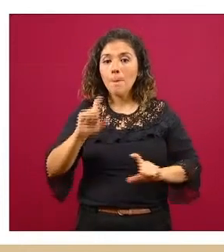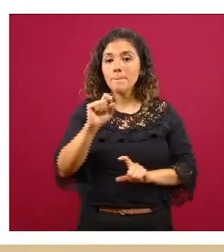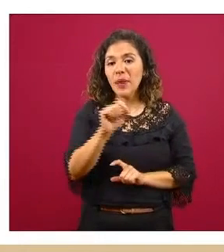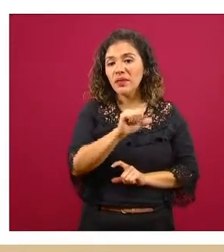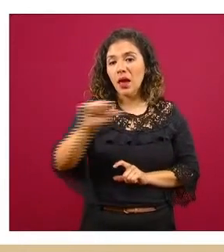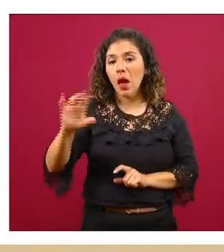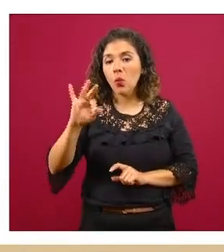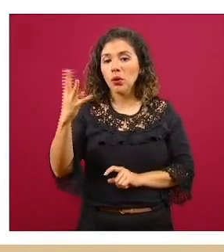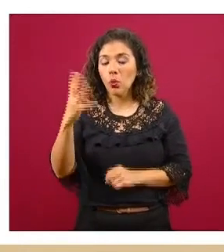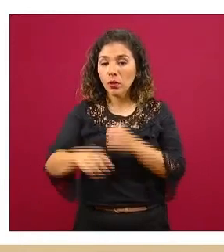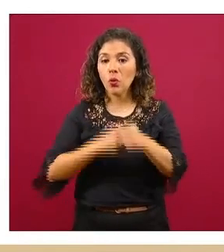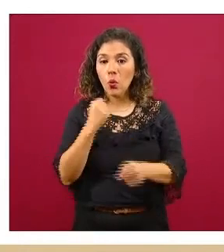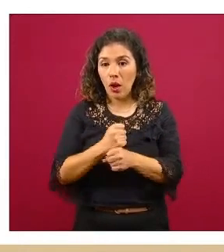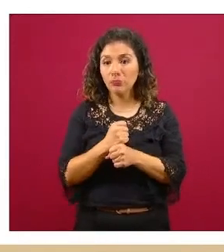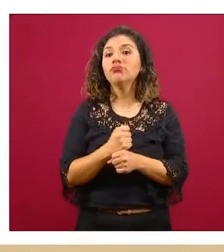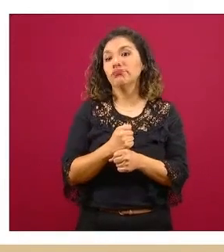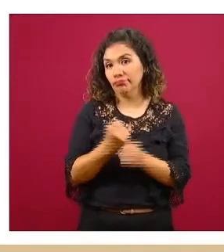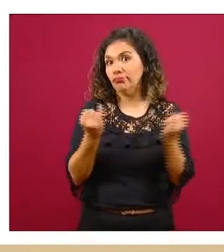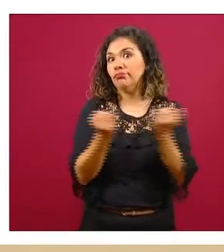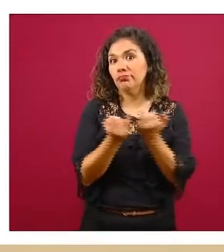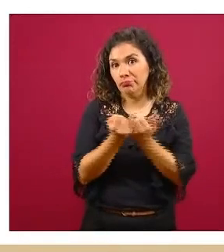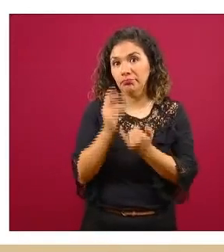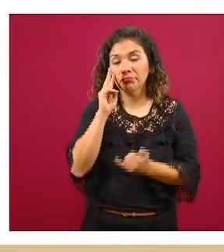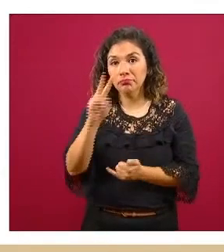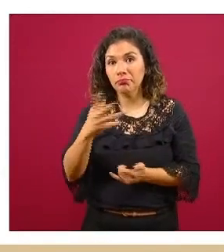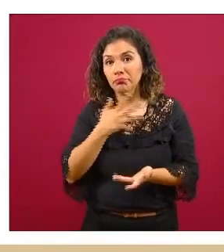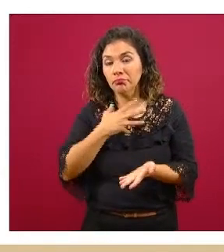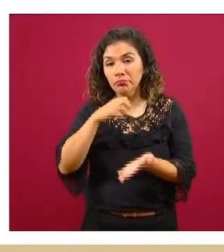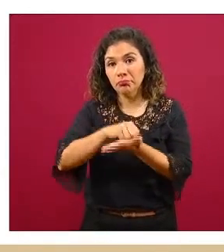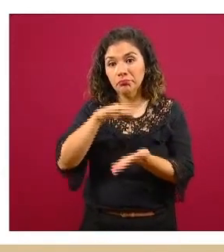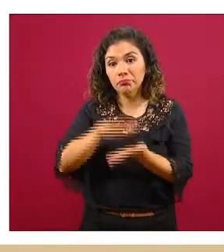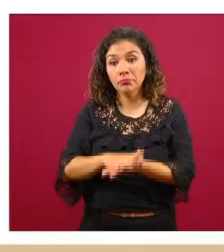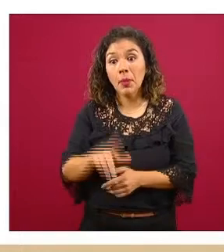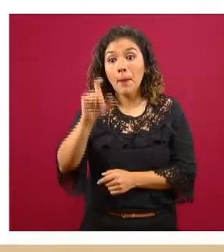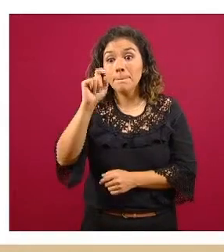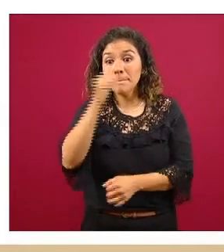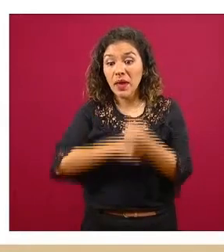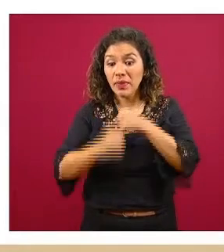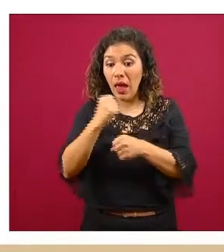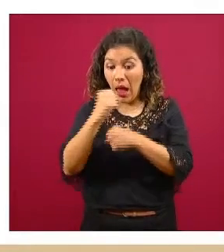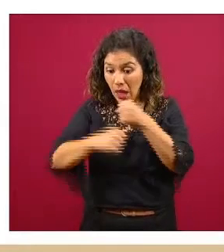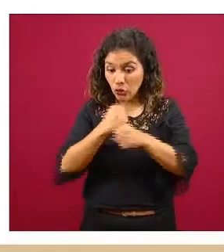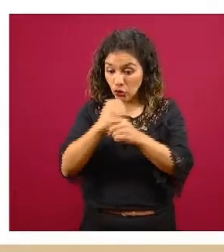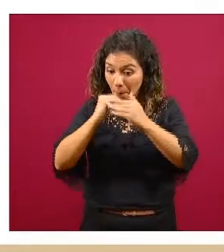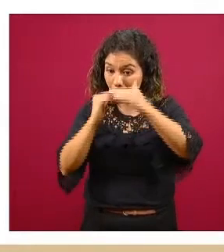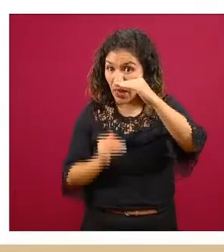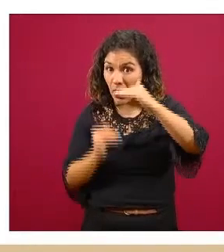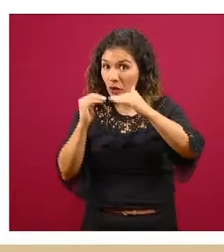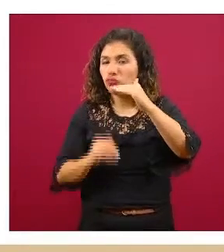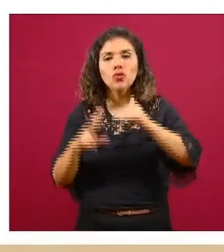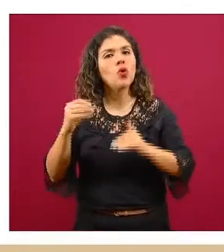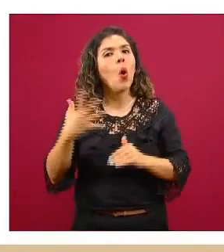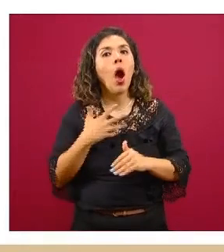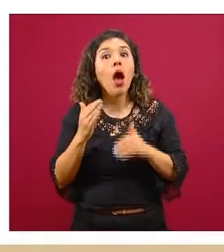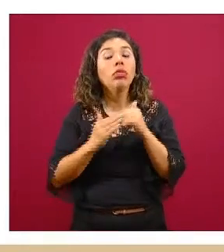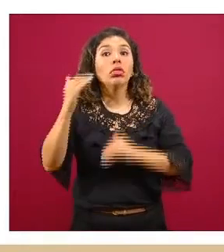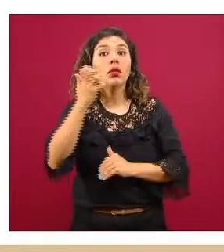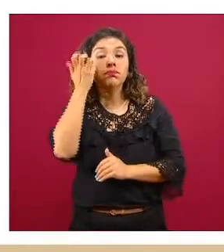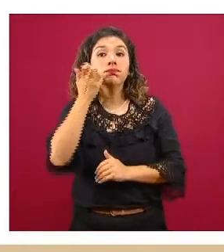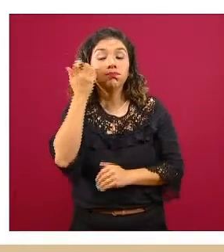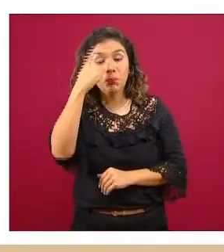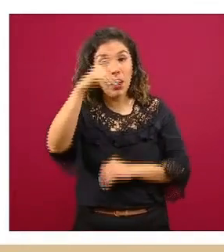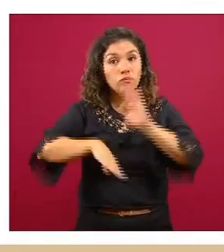a 44 nosotros también aunque no se reporte aquí por abajo de 20 no encontramos exceso de mortalidad por eso no lo estamos